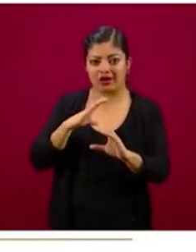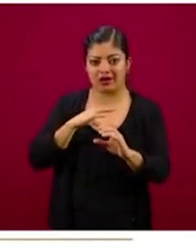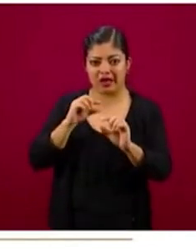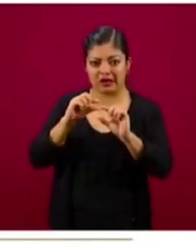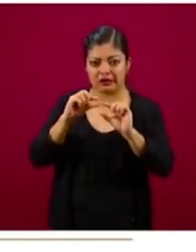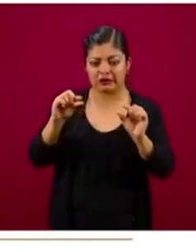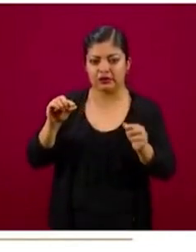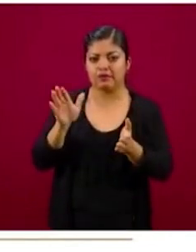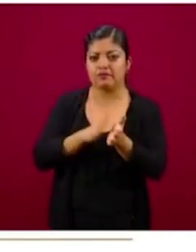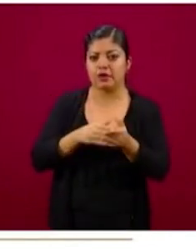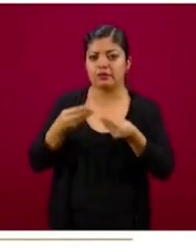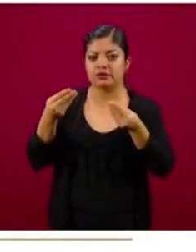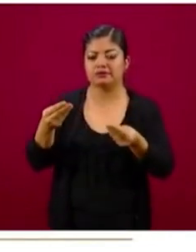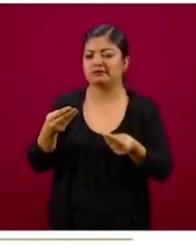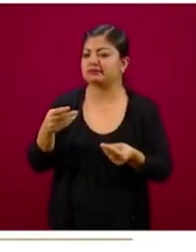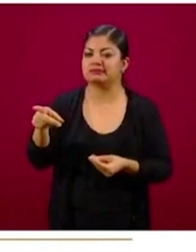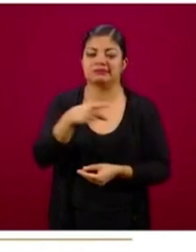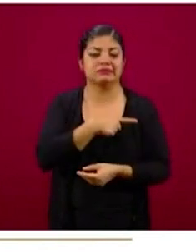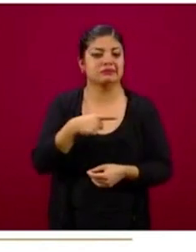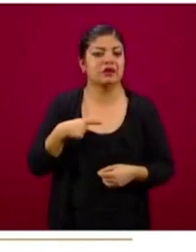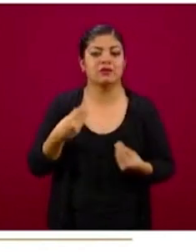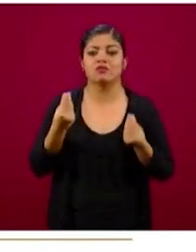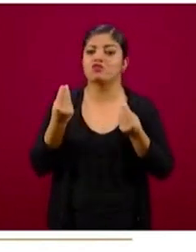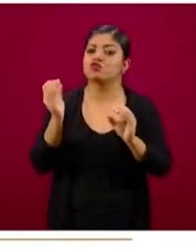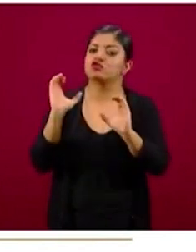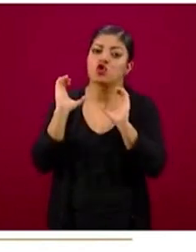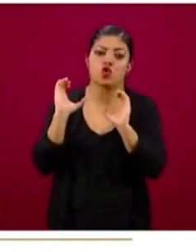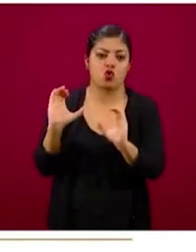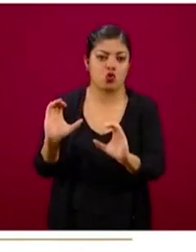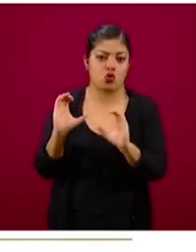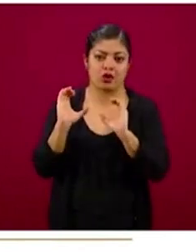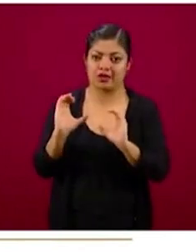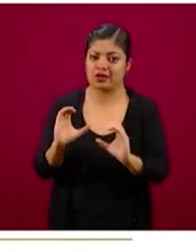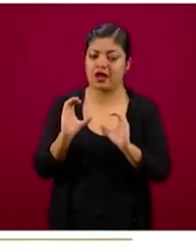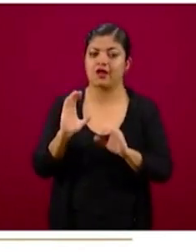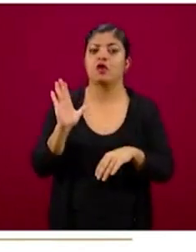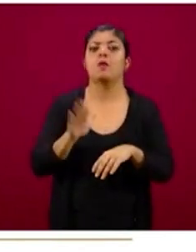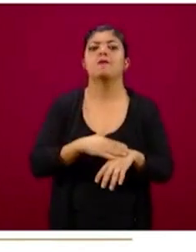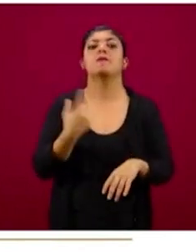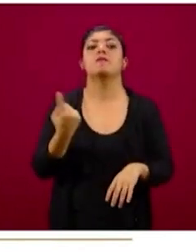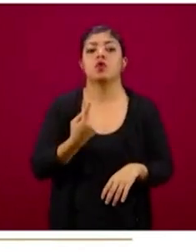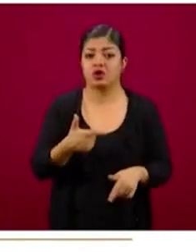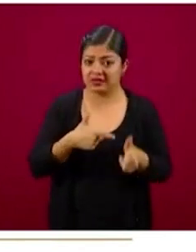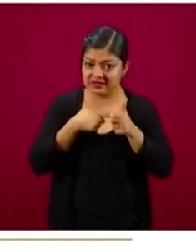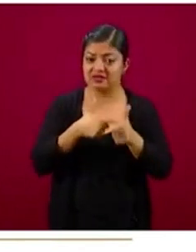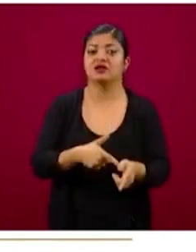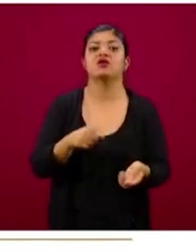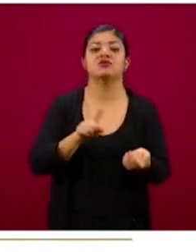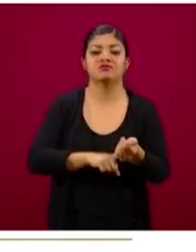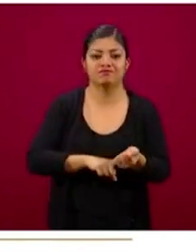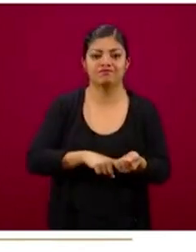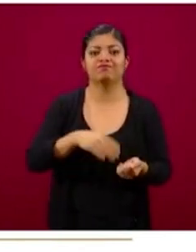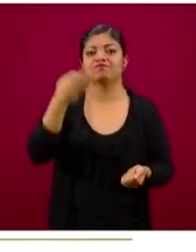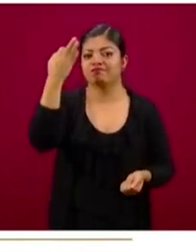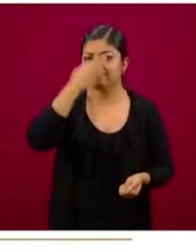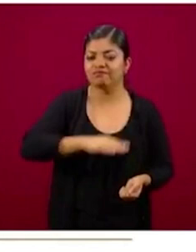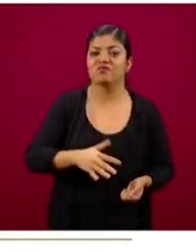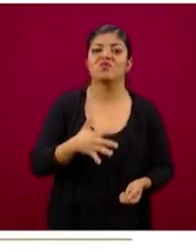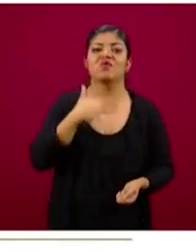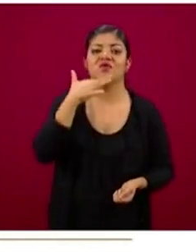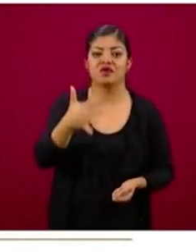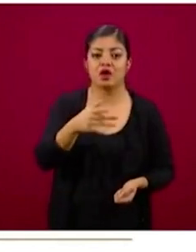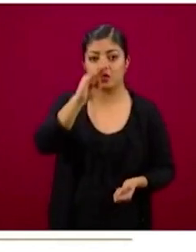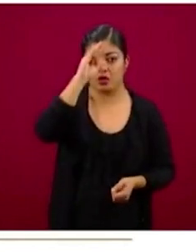formato oficial. Por favor, tener muchísimo cuidado porque siguen los fraudes, no solamente en